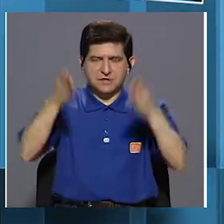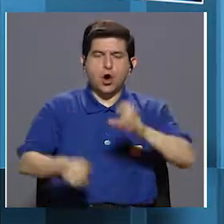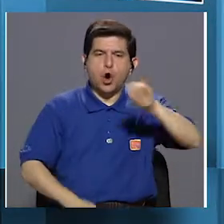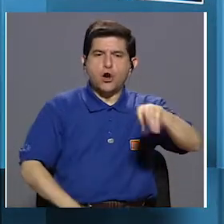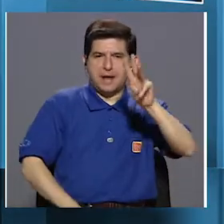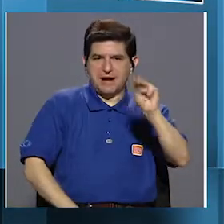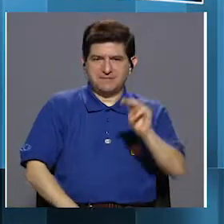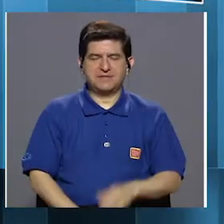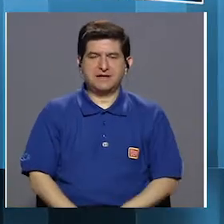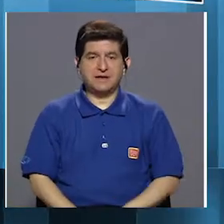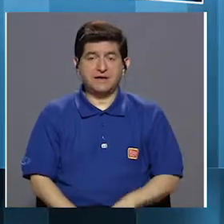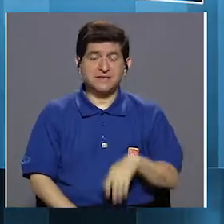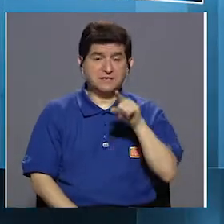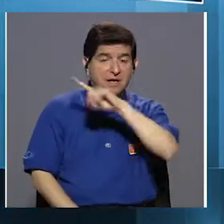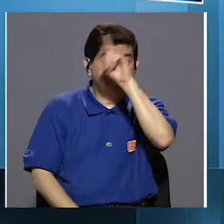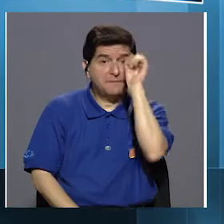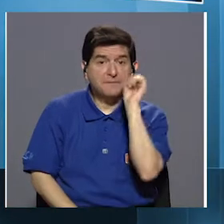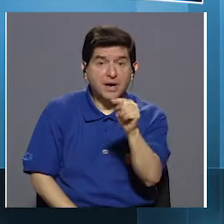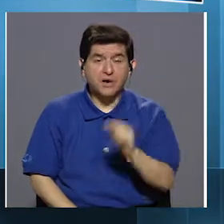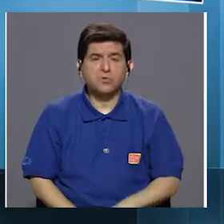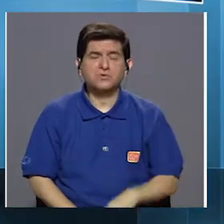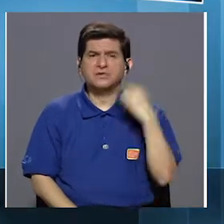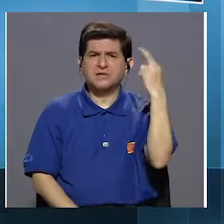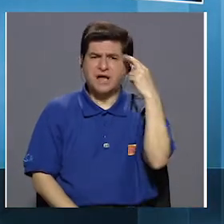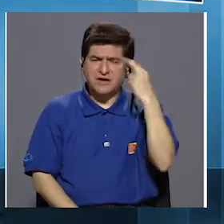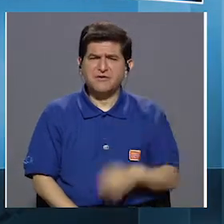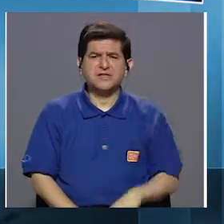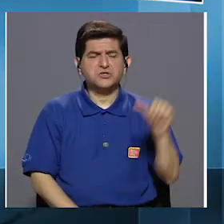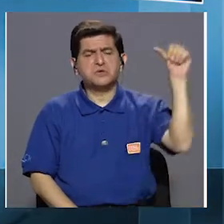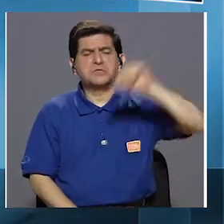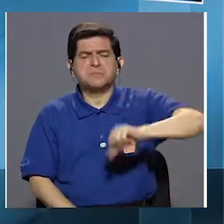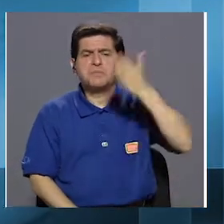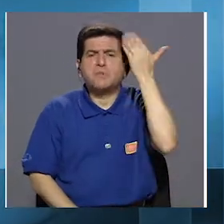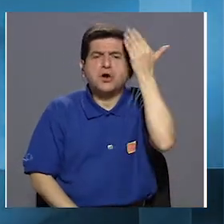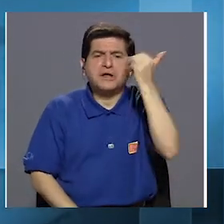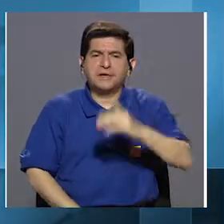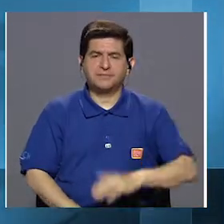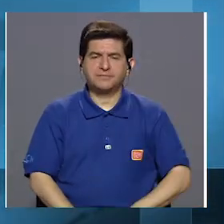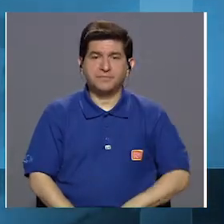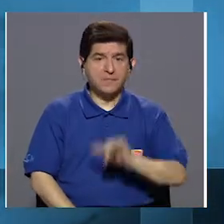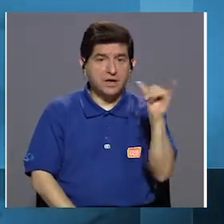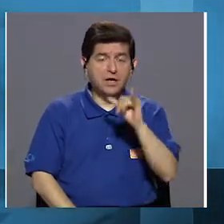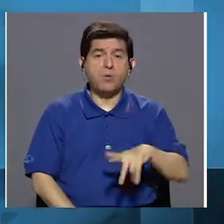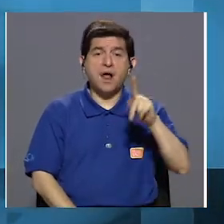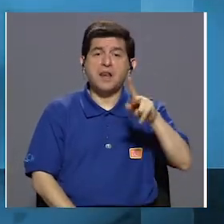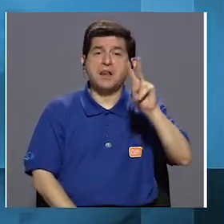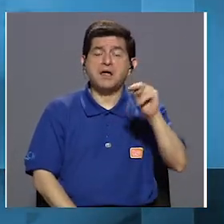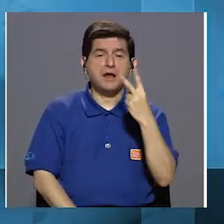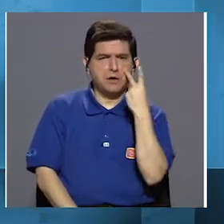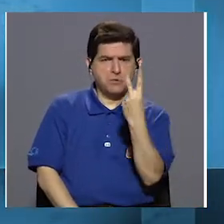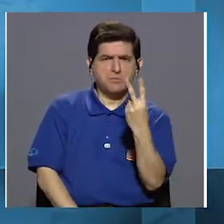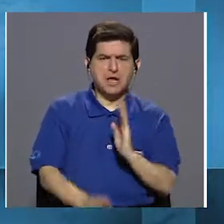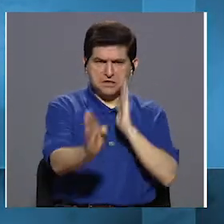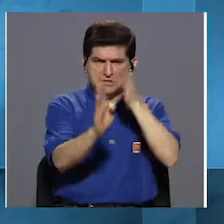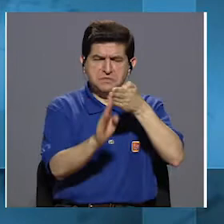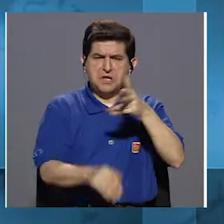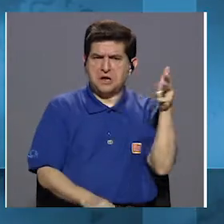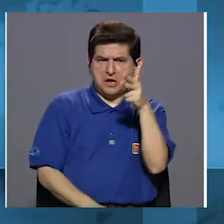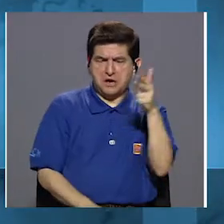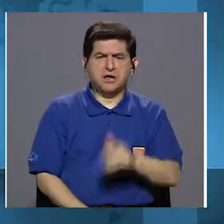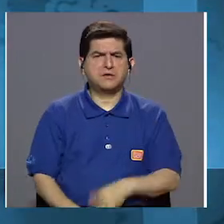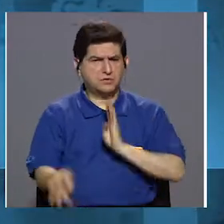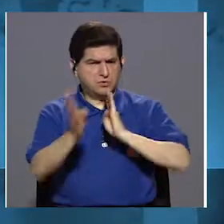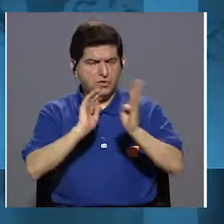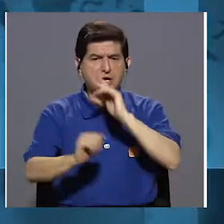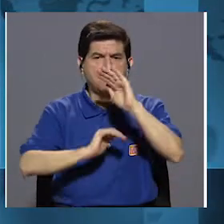Martínez cuando éste le preguntaba por las razones de la derrota. Igual Keylor pudo haber mirado de frente a la cámara y